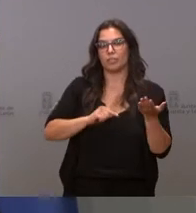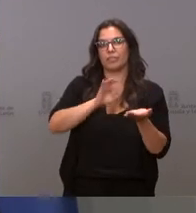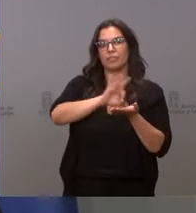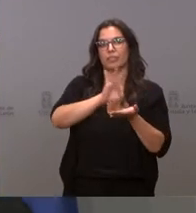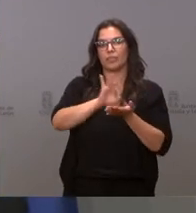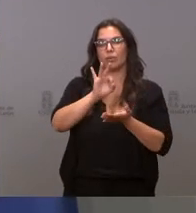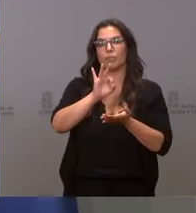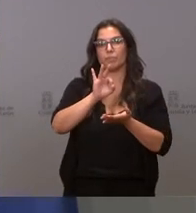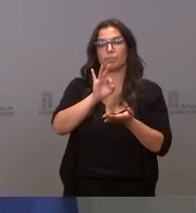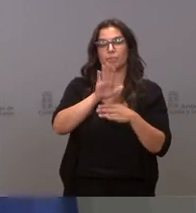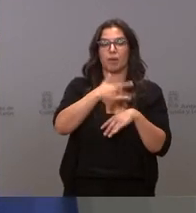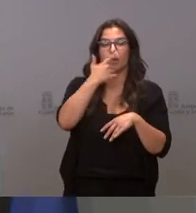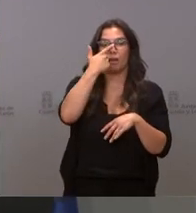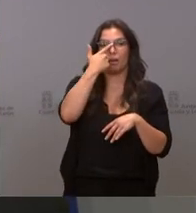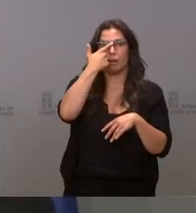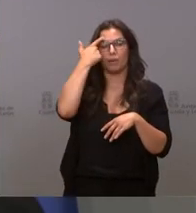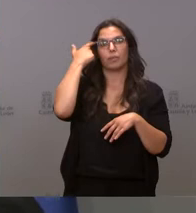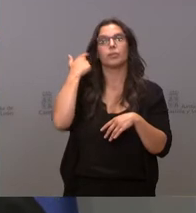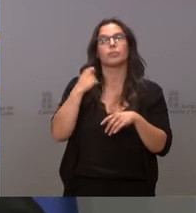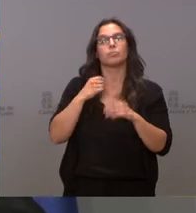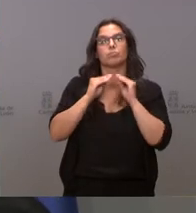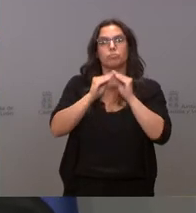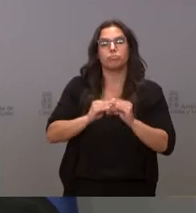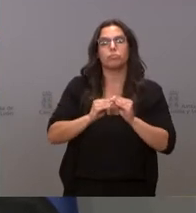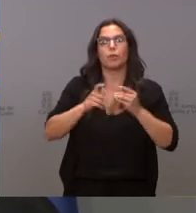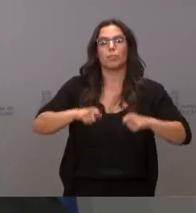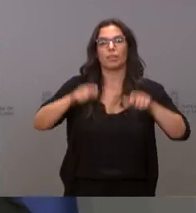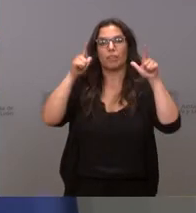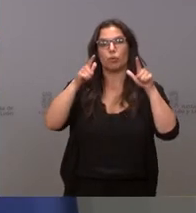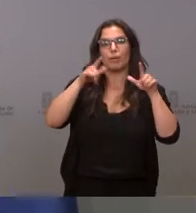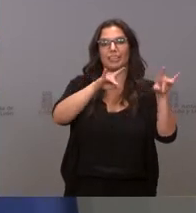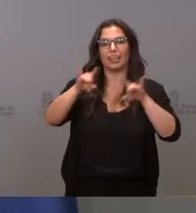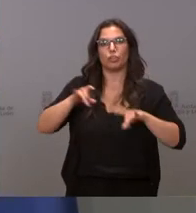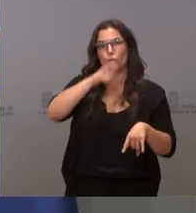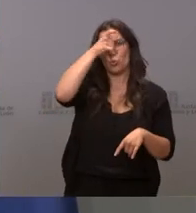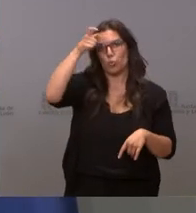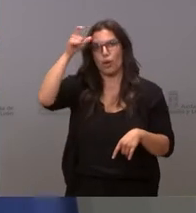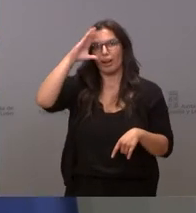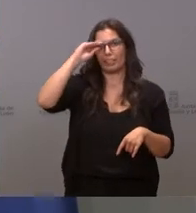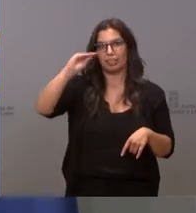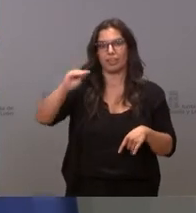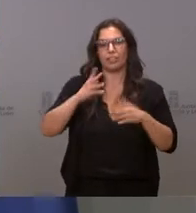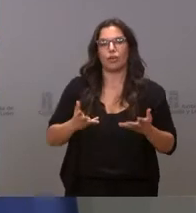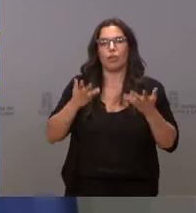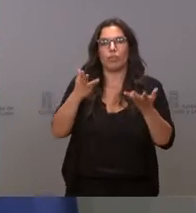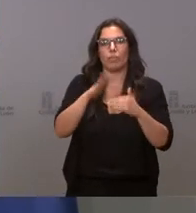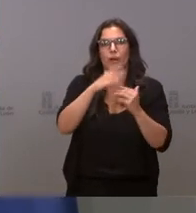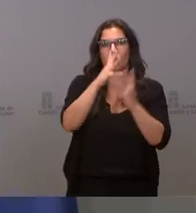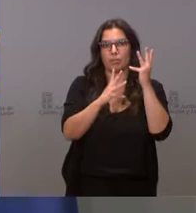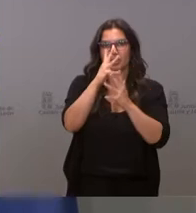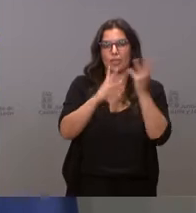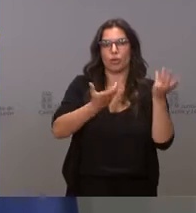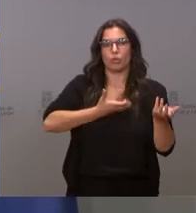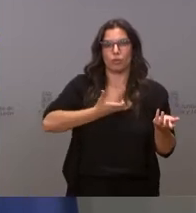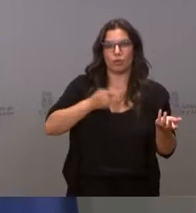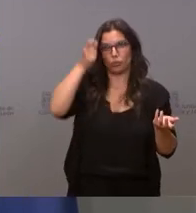para desarrollar la plataforma Territorio Rural Inteligente, la plataforma que está en servicio de nuestras administraciones locales.